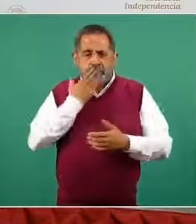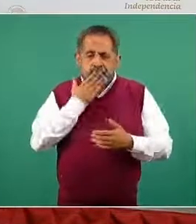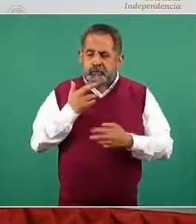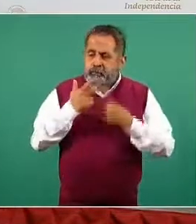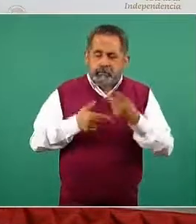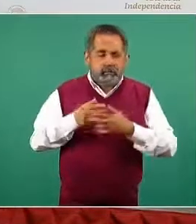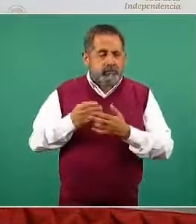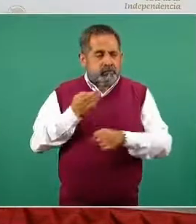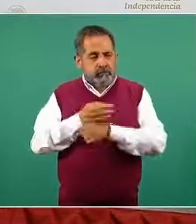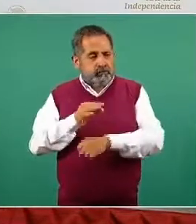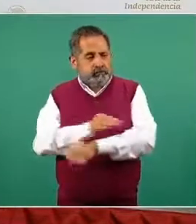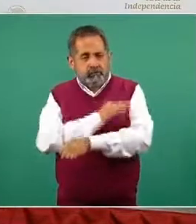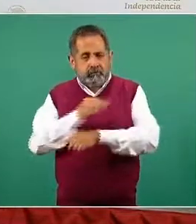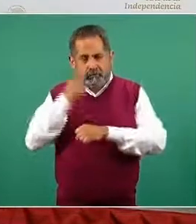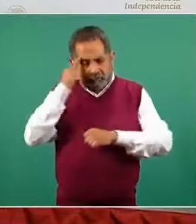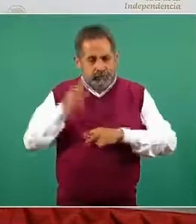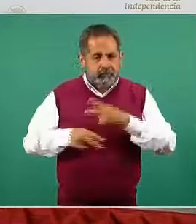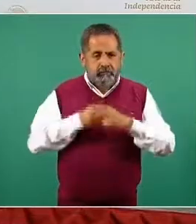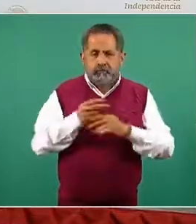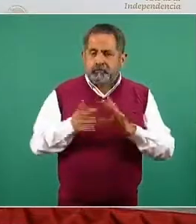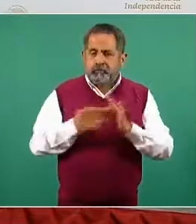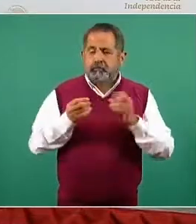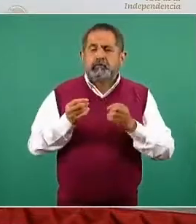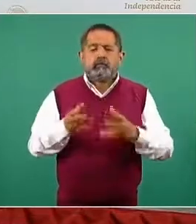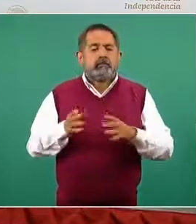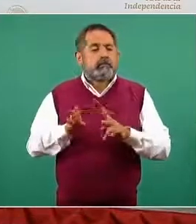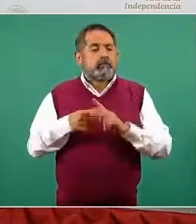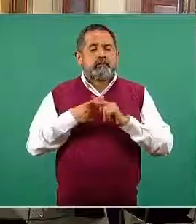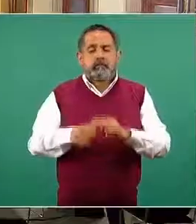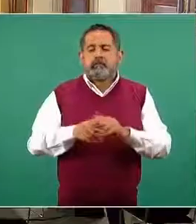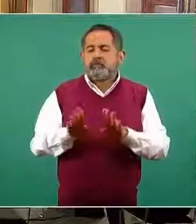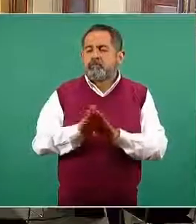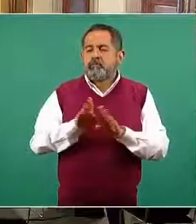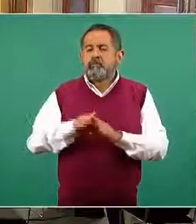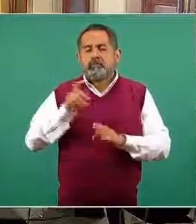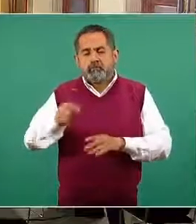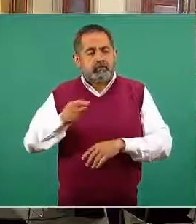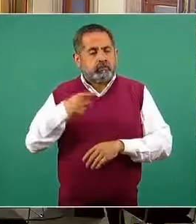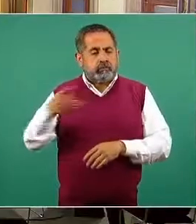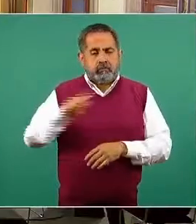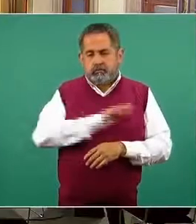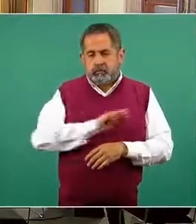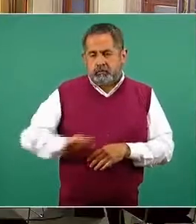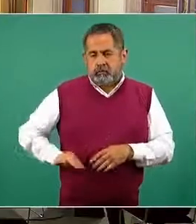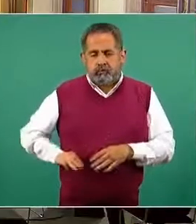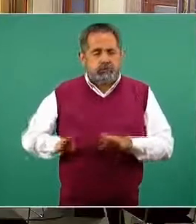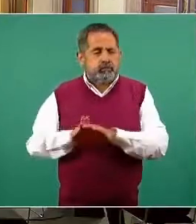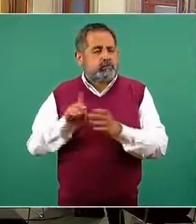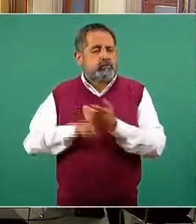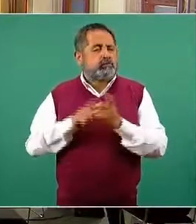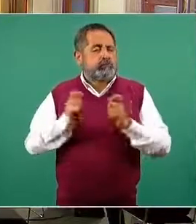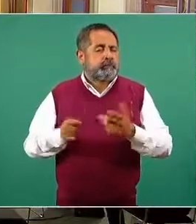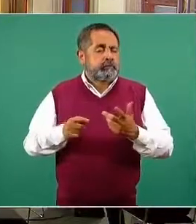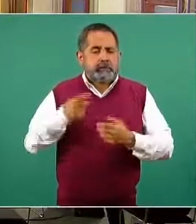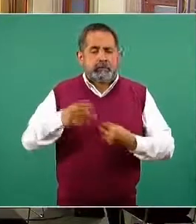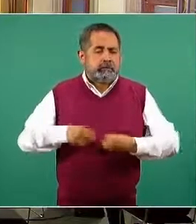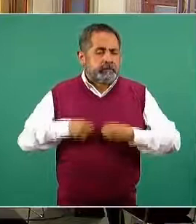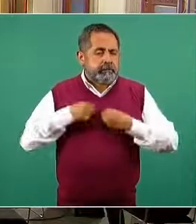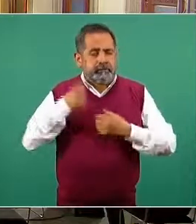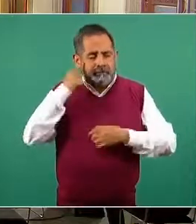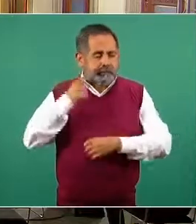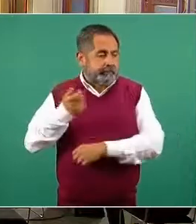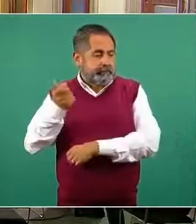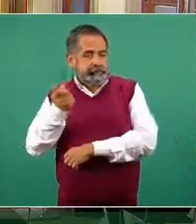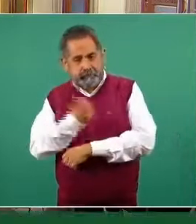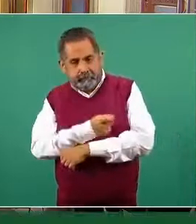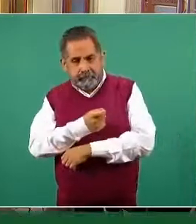que se está registrando, para poderle decir cuándo inicia en el municipio en donde usted vive, para